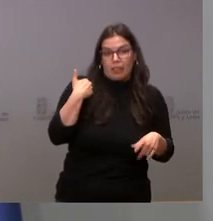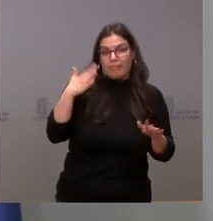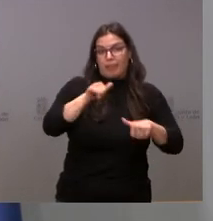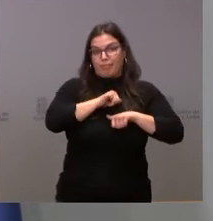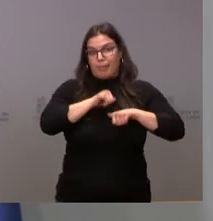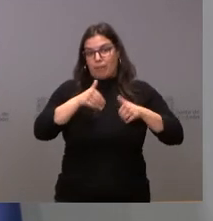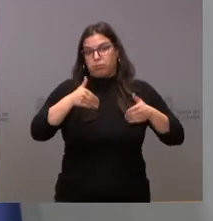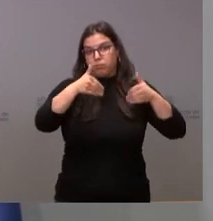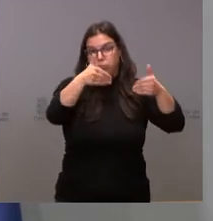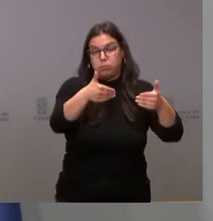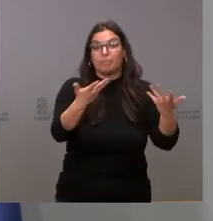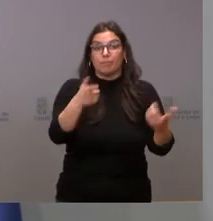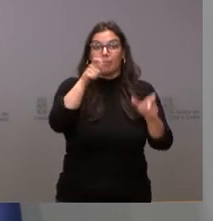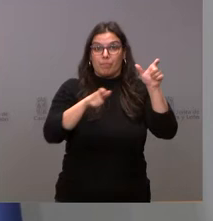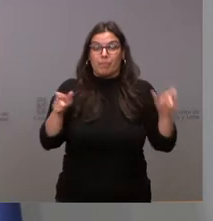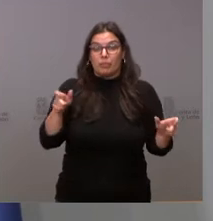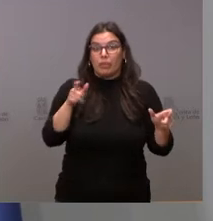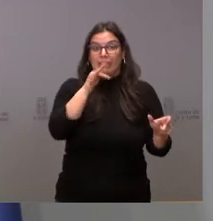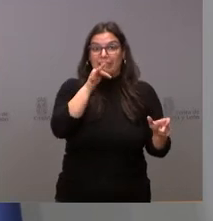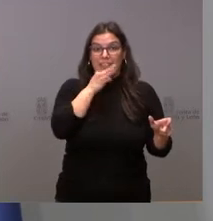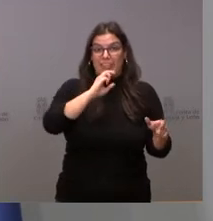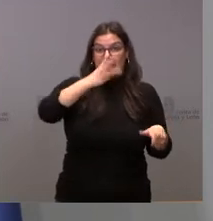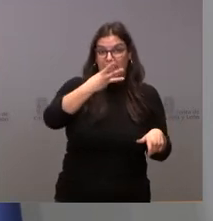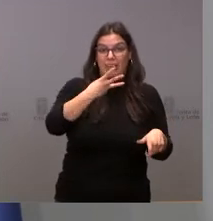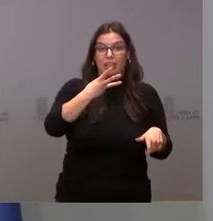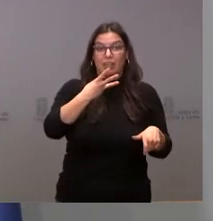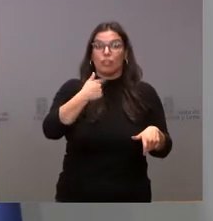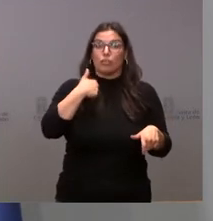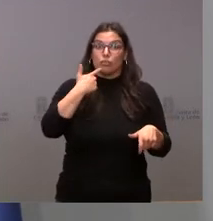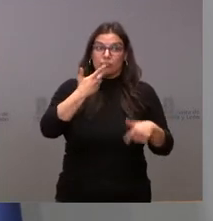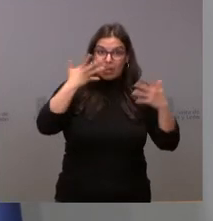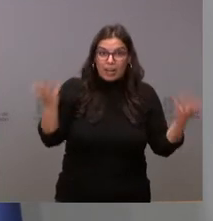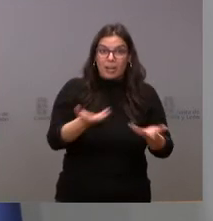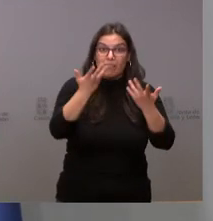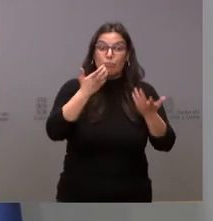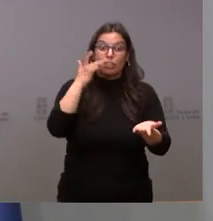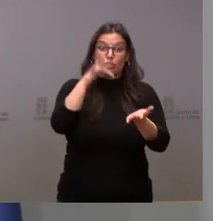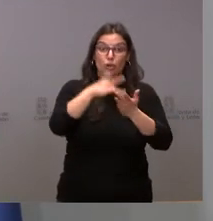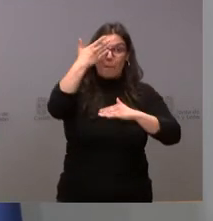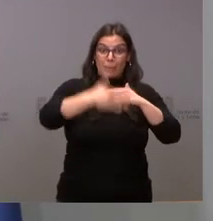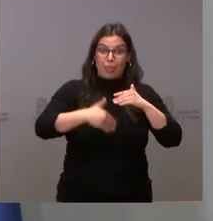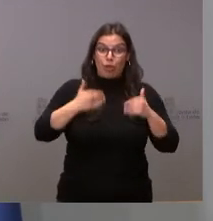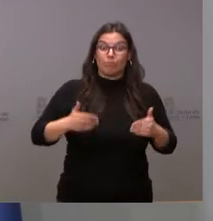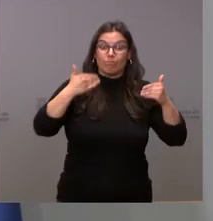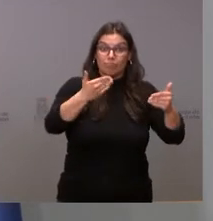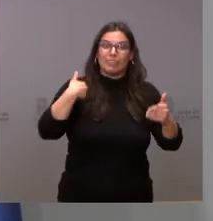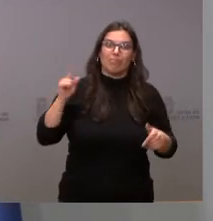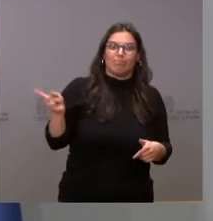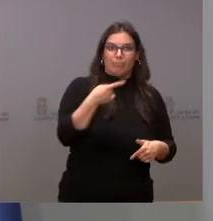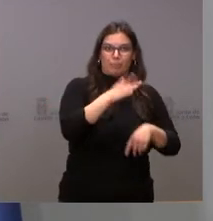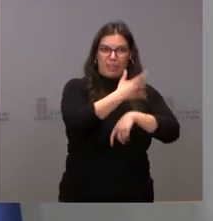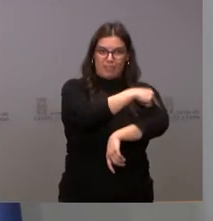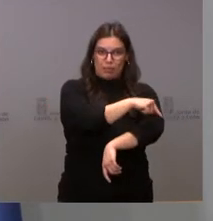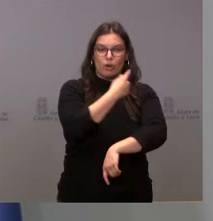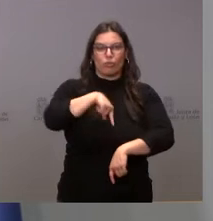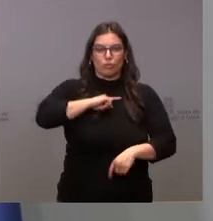vacunación, hay personas que todavía no se han vacunado, a las que animamos cuando puedan cumplir los plazos para su vacunación recibirlo, pues